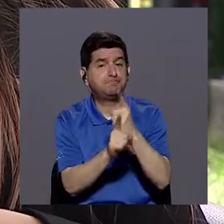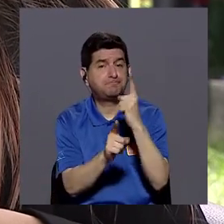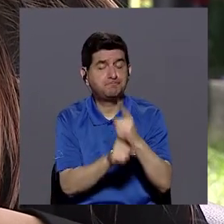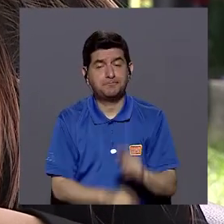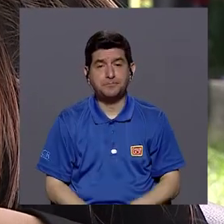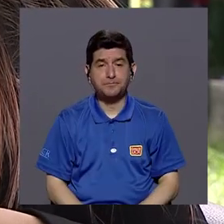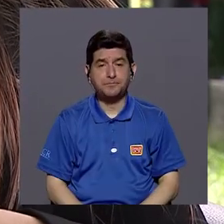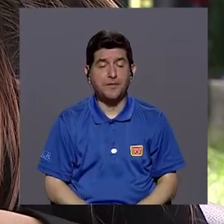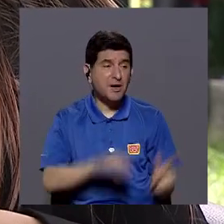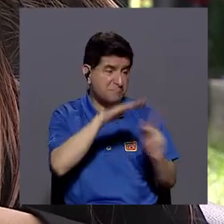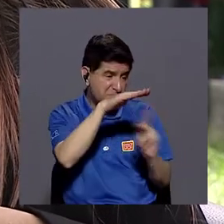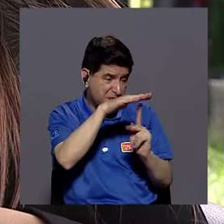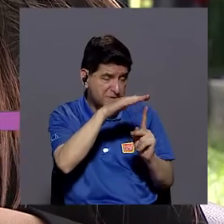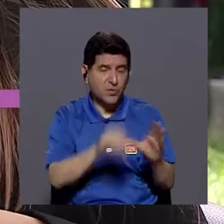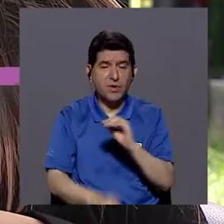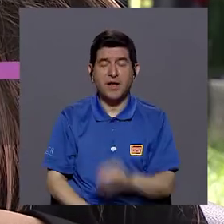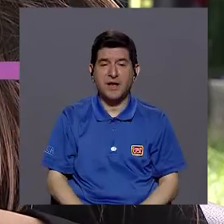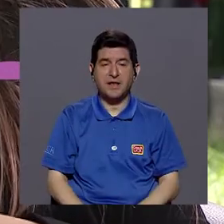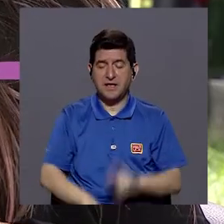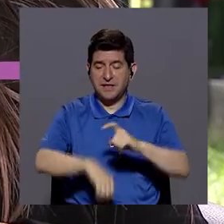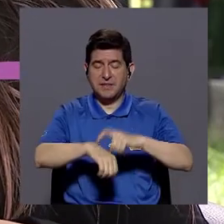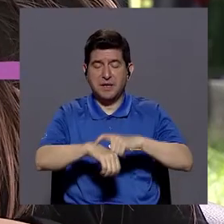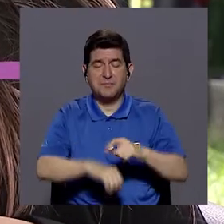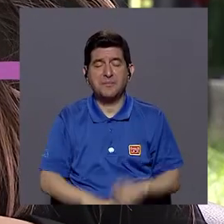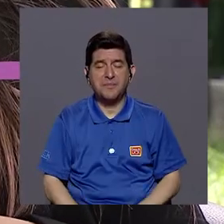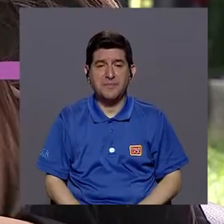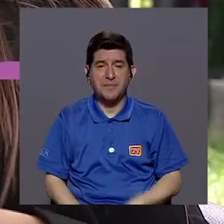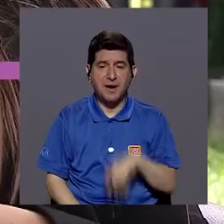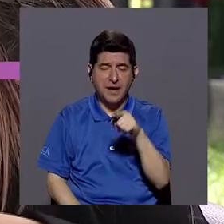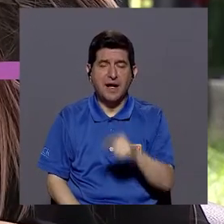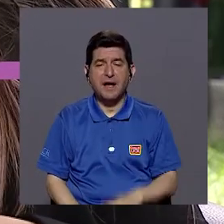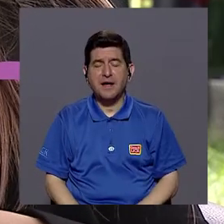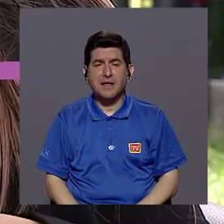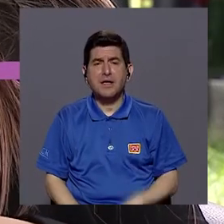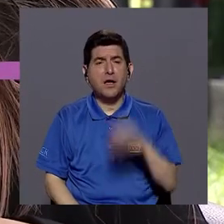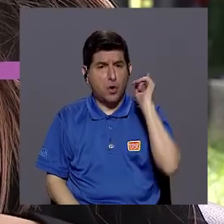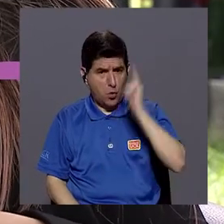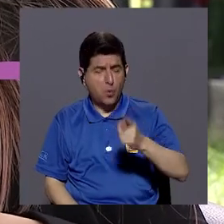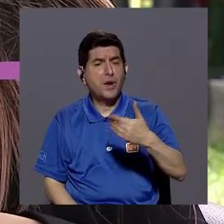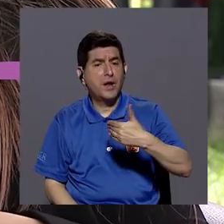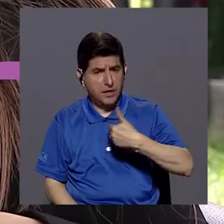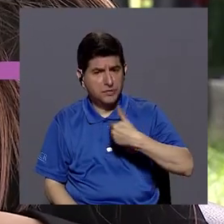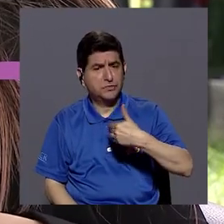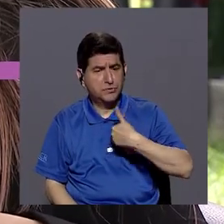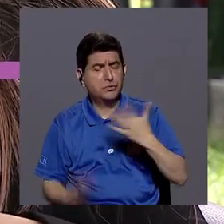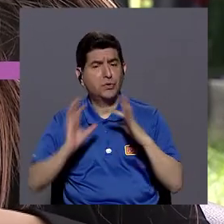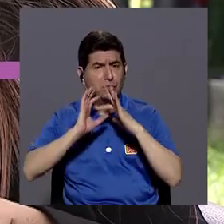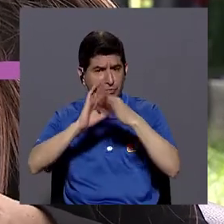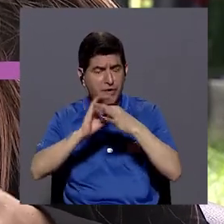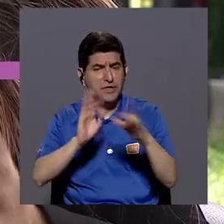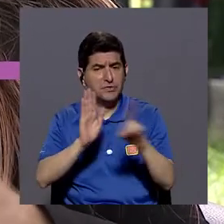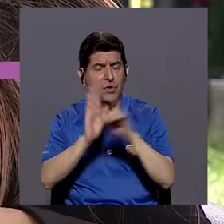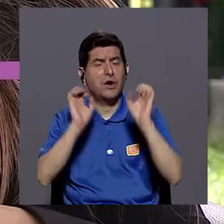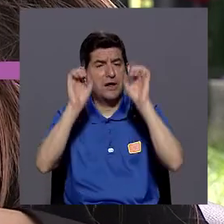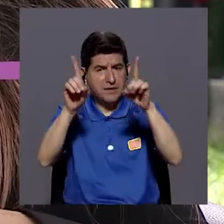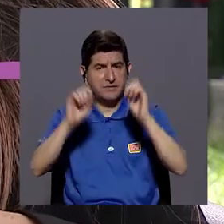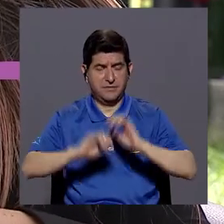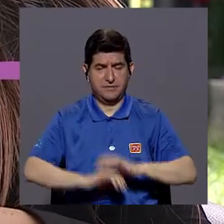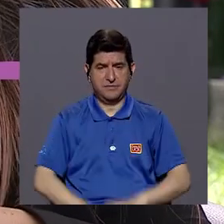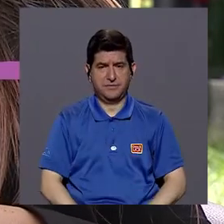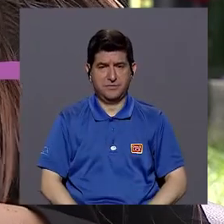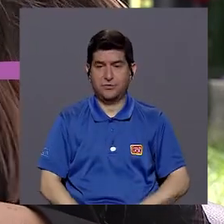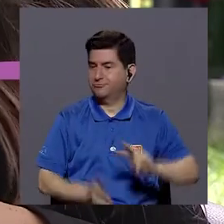la parte del preescolar y el maternal es muy importante y una obligación también, ¿verdad?, que tiene que estar relacionada con el derecho a la educación,